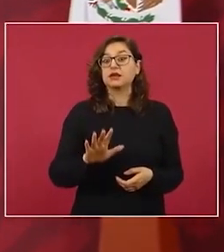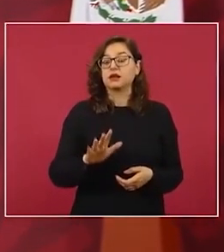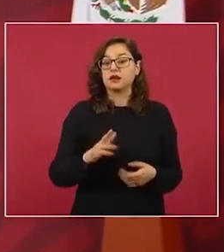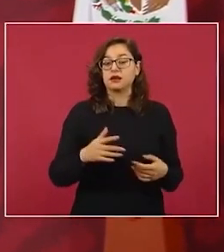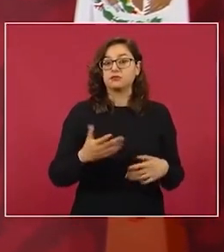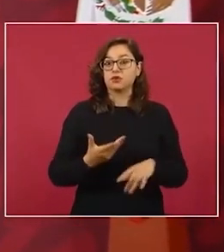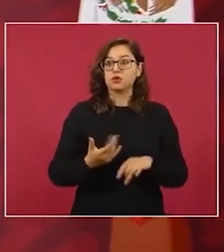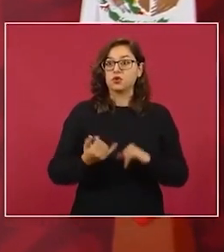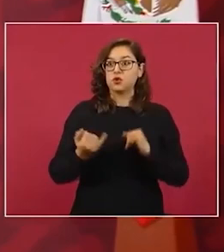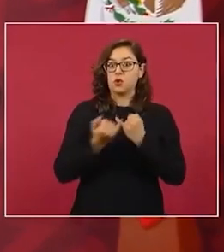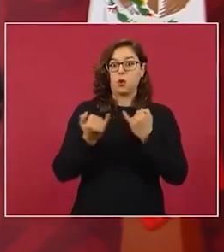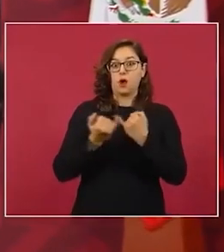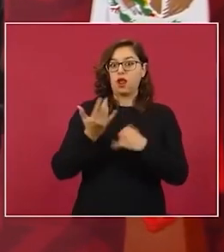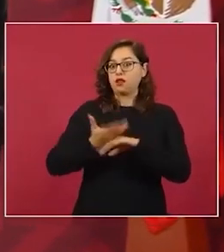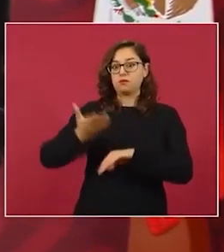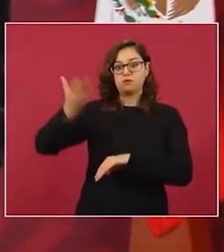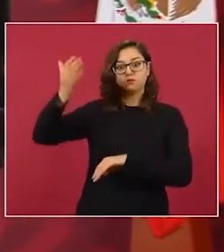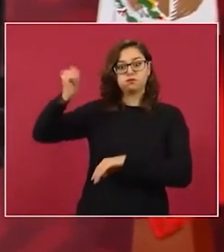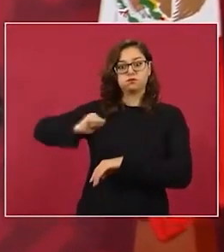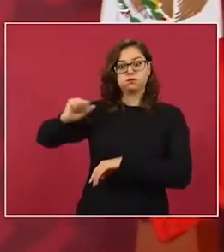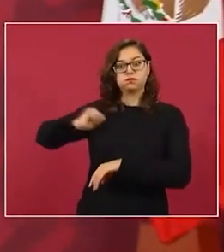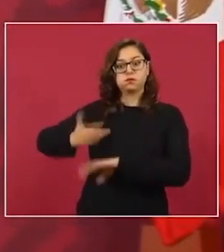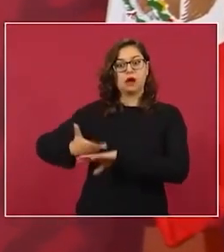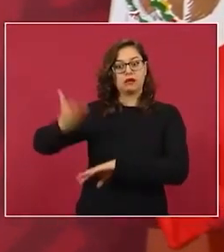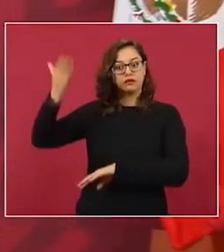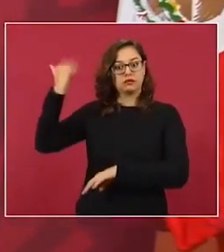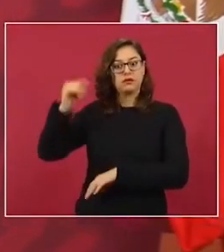conquista.